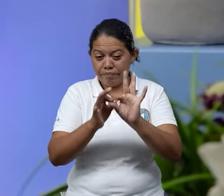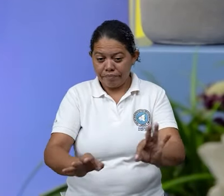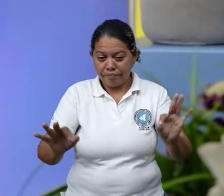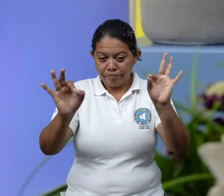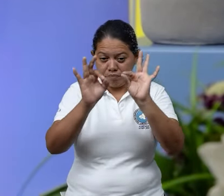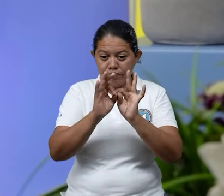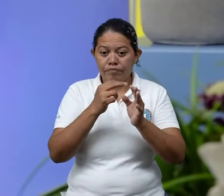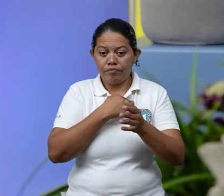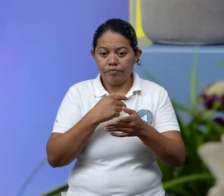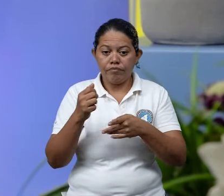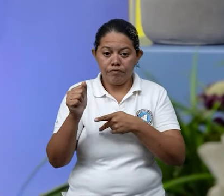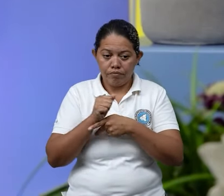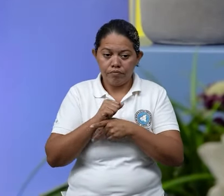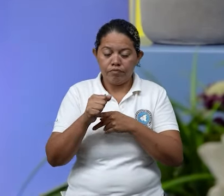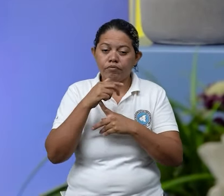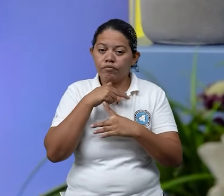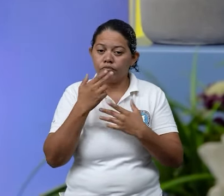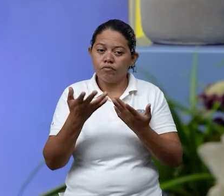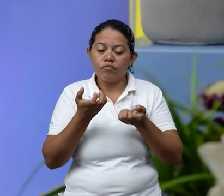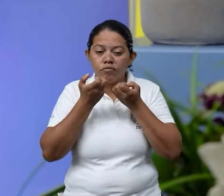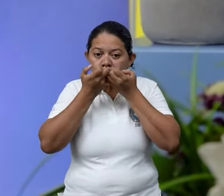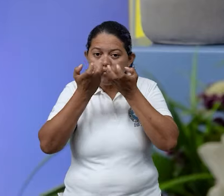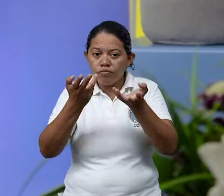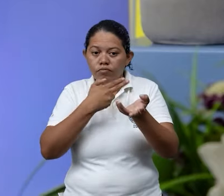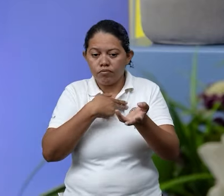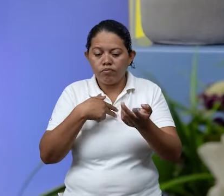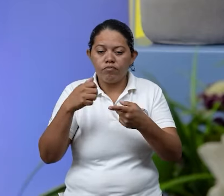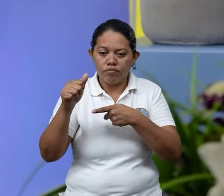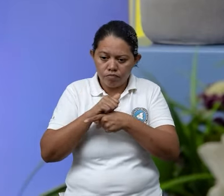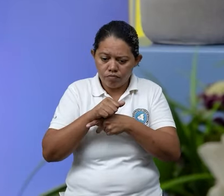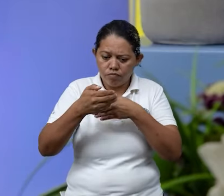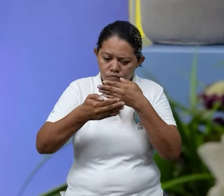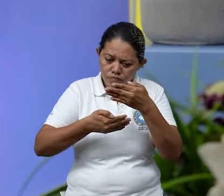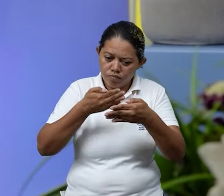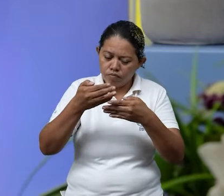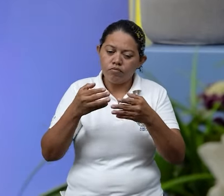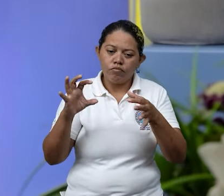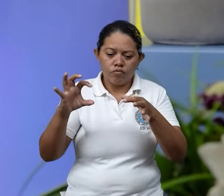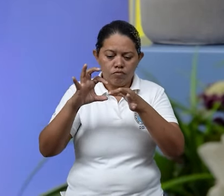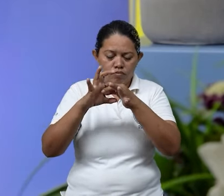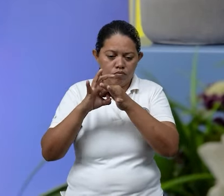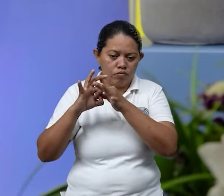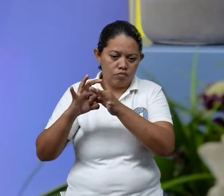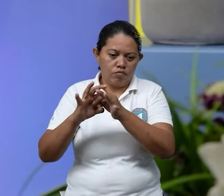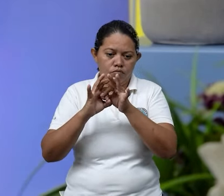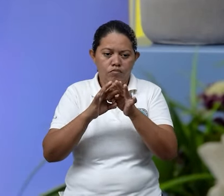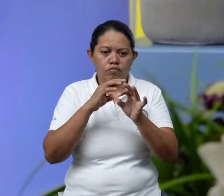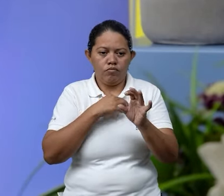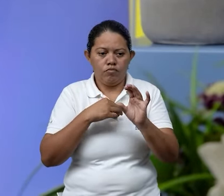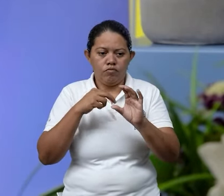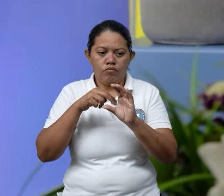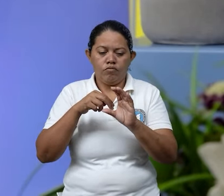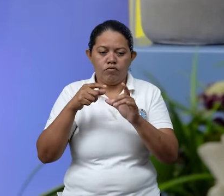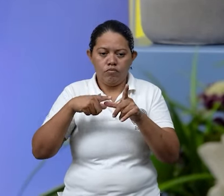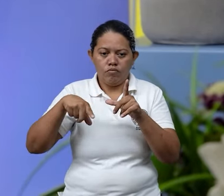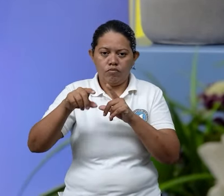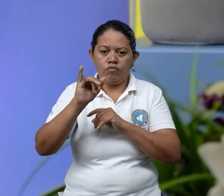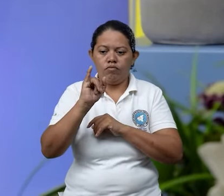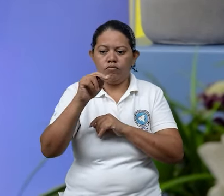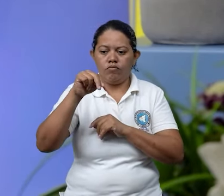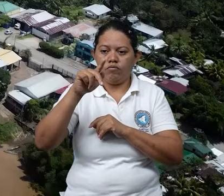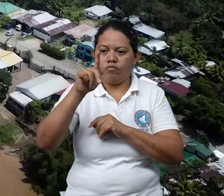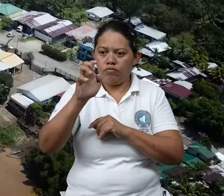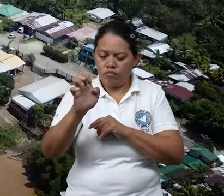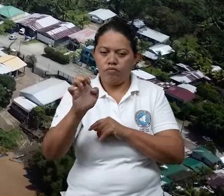importante han sido los sistemas de alerta temprana comunitario, que hemos venido desarrollando en coordinación con el Instituto Nicaragüense de Estudios Territoriales y